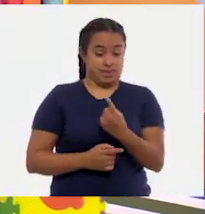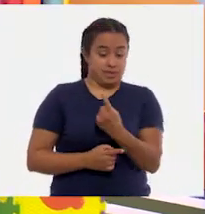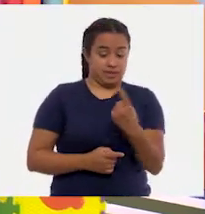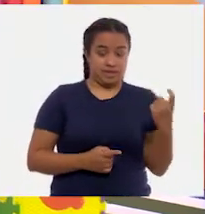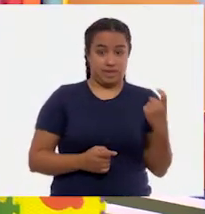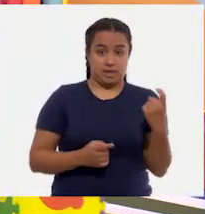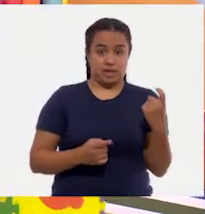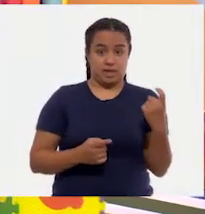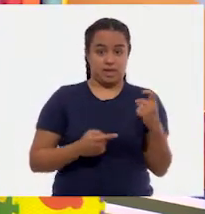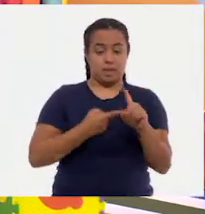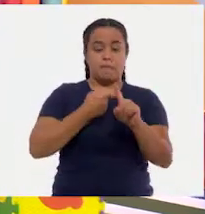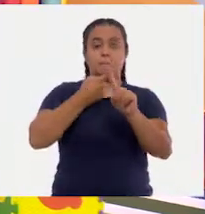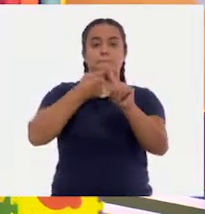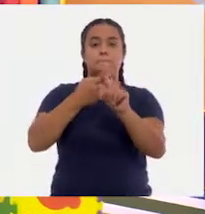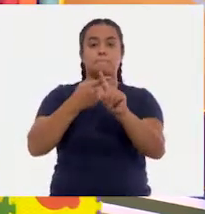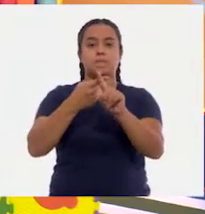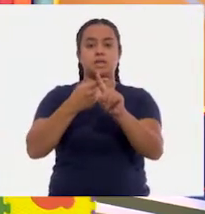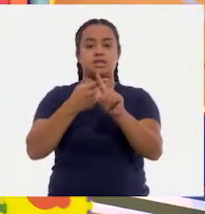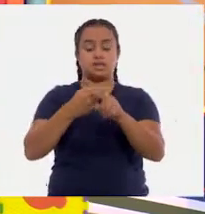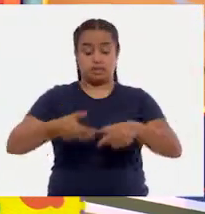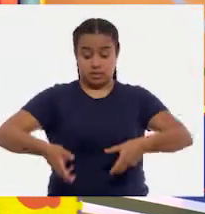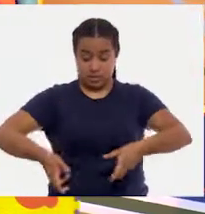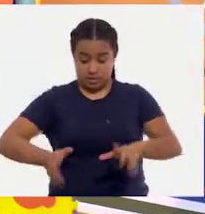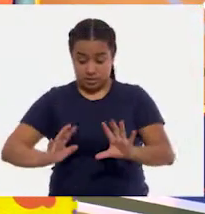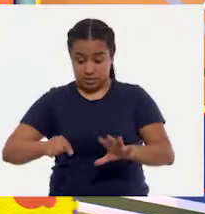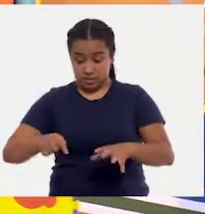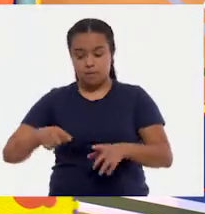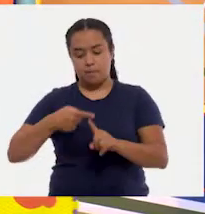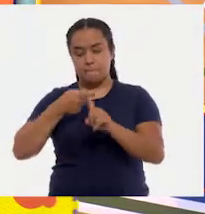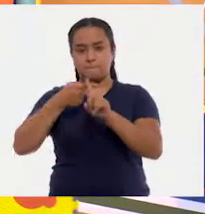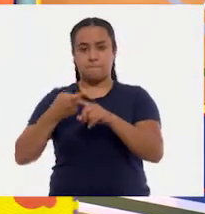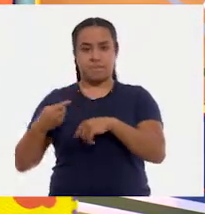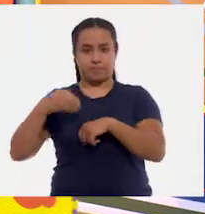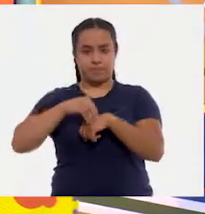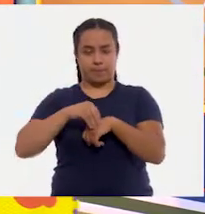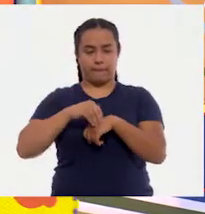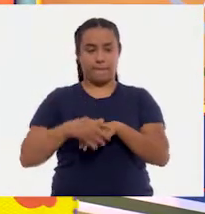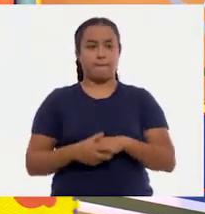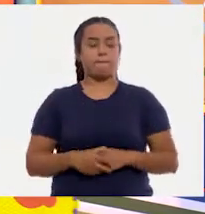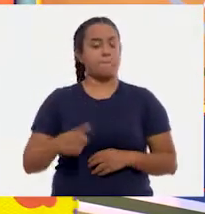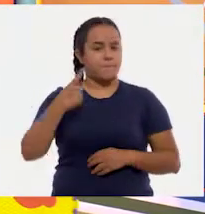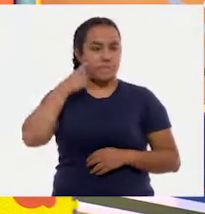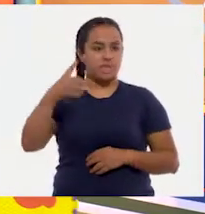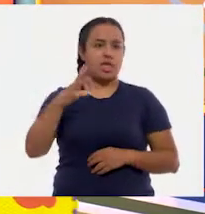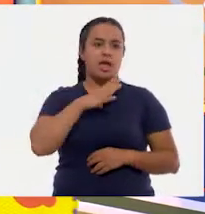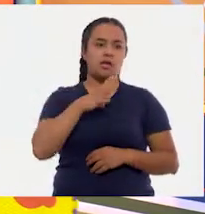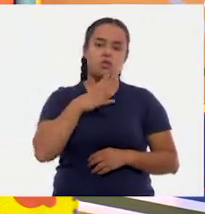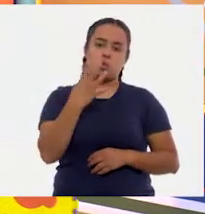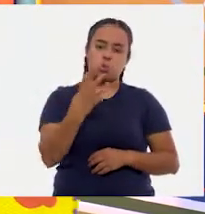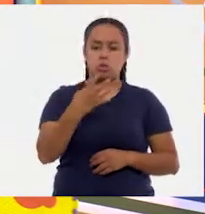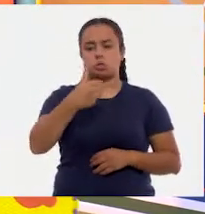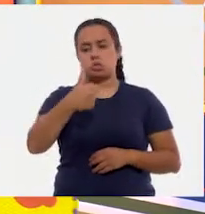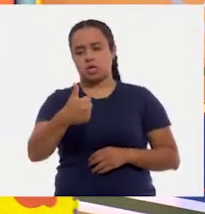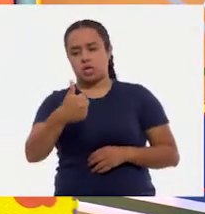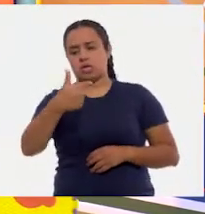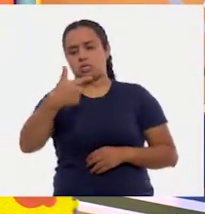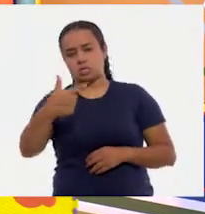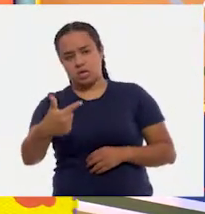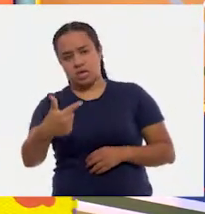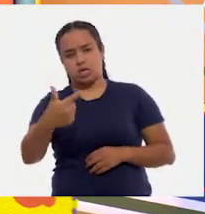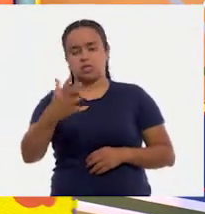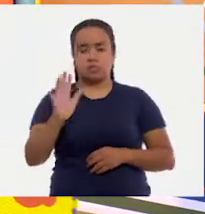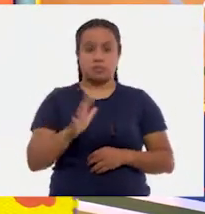el número que caiga en el dado. Ok. Si te das cuenta tenemos 4, 6 y 7.